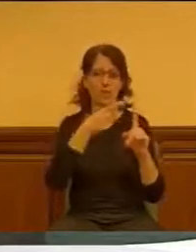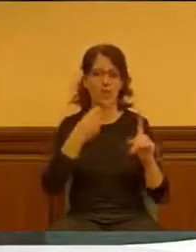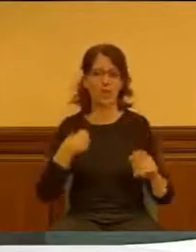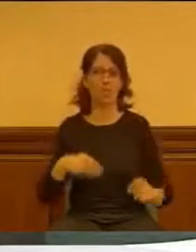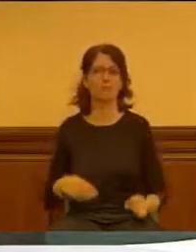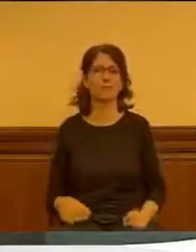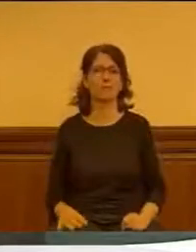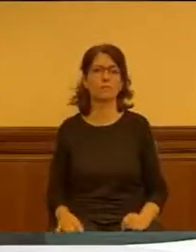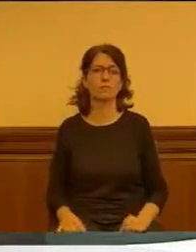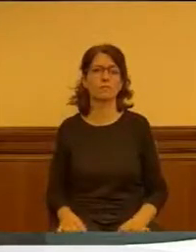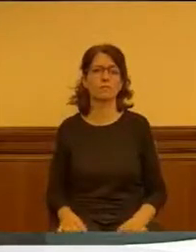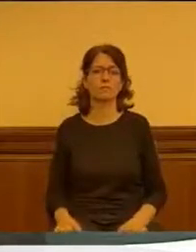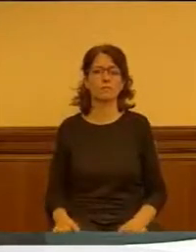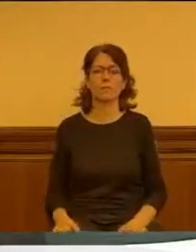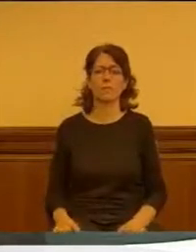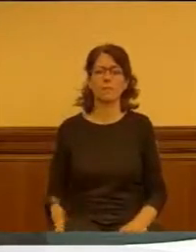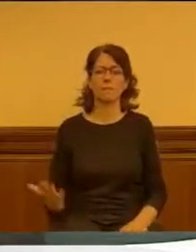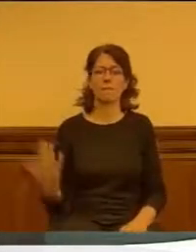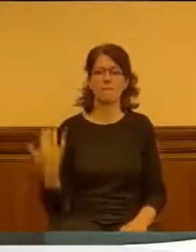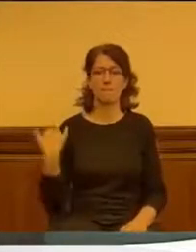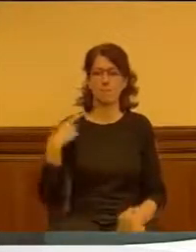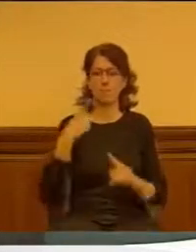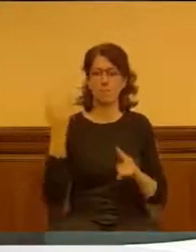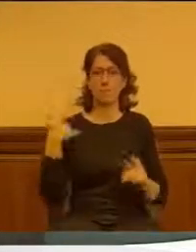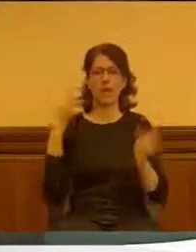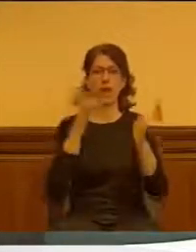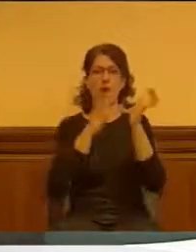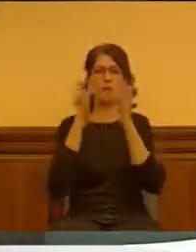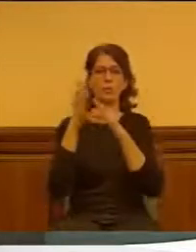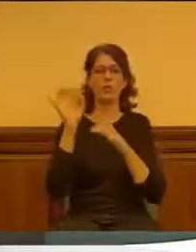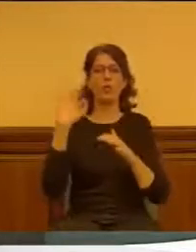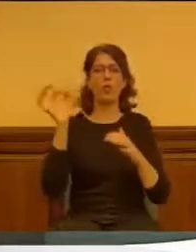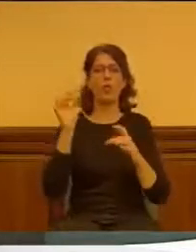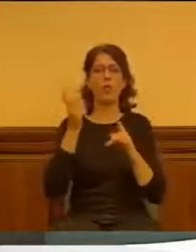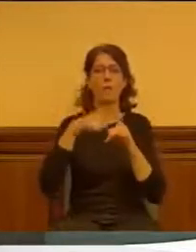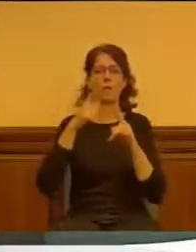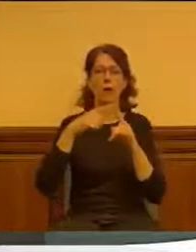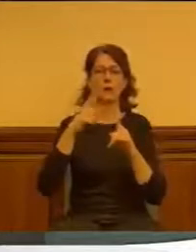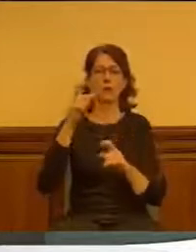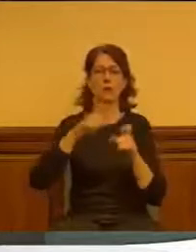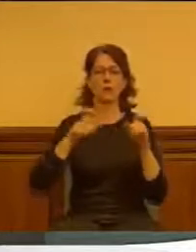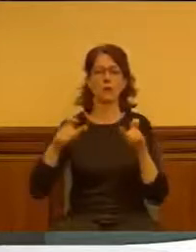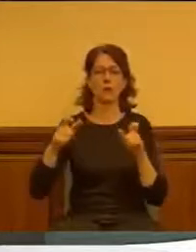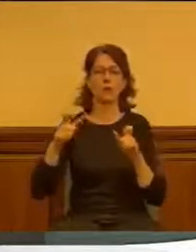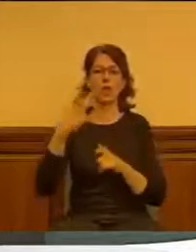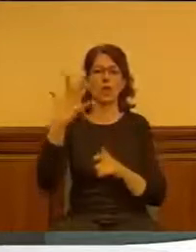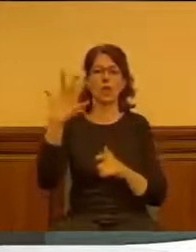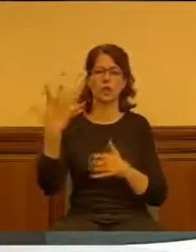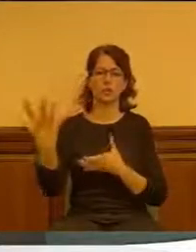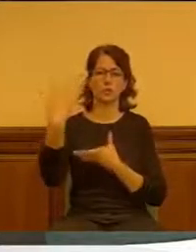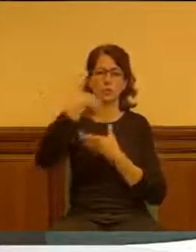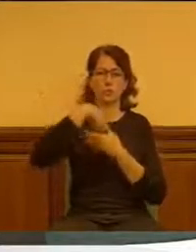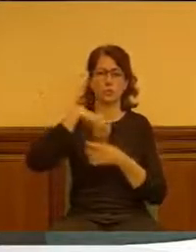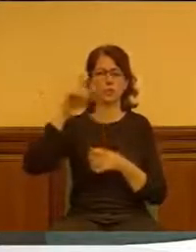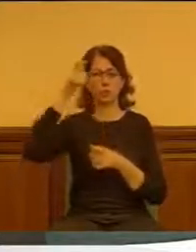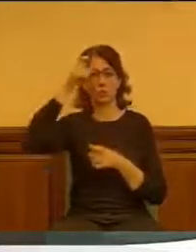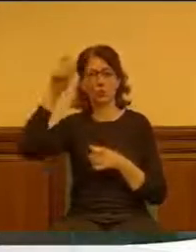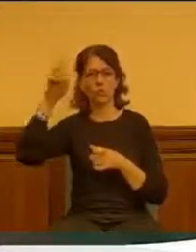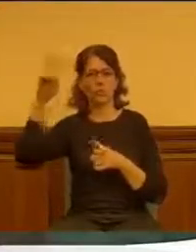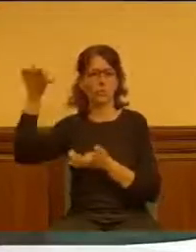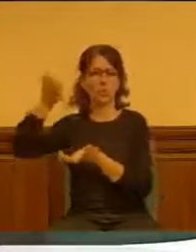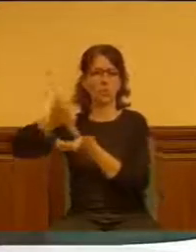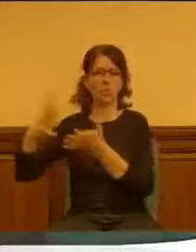Resulta que en el mes de abril o mayo nos traen cinco personas, cinco residentes, de otro municipio, de otro centro,